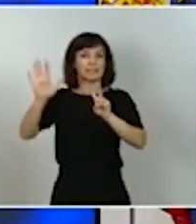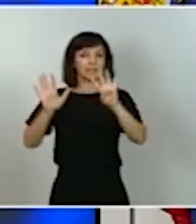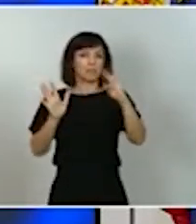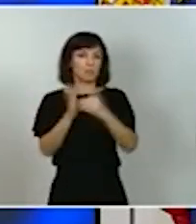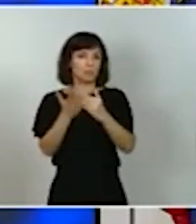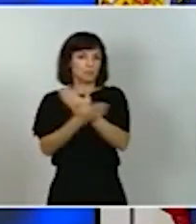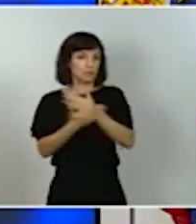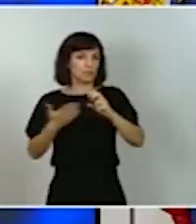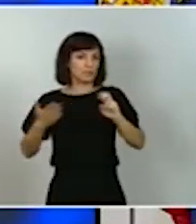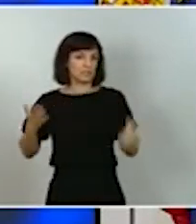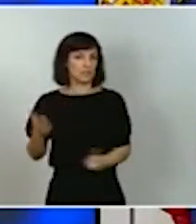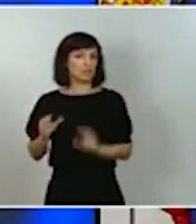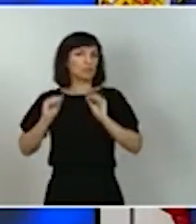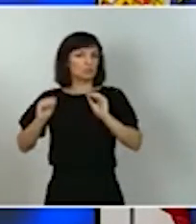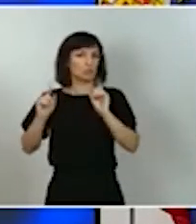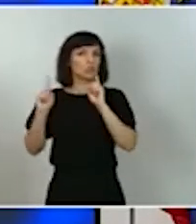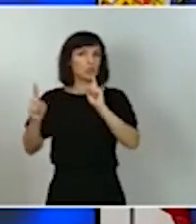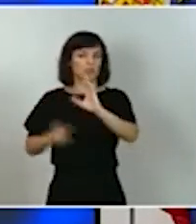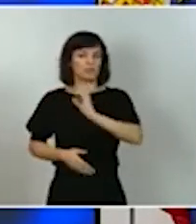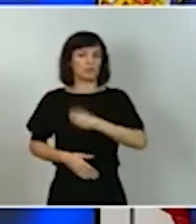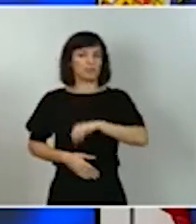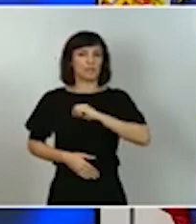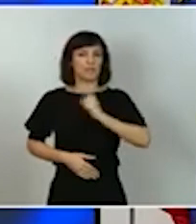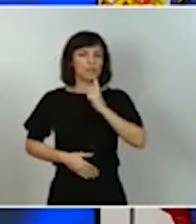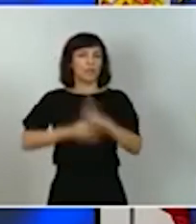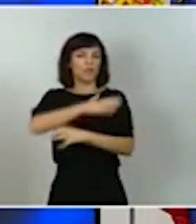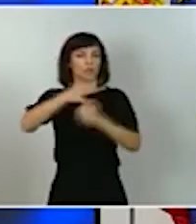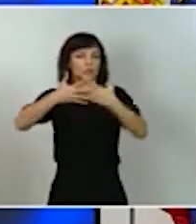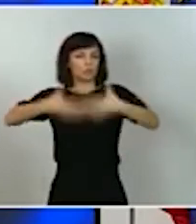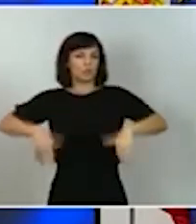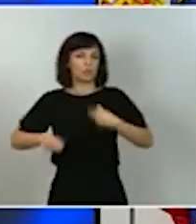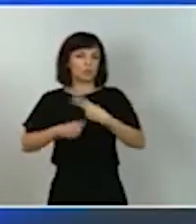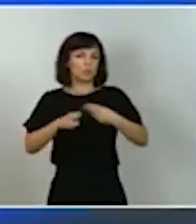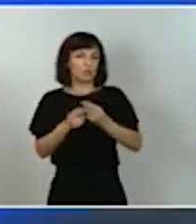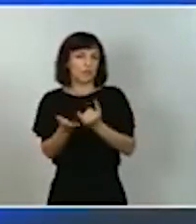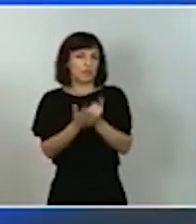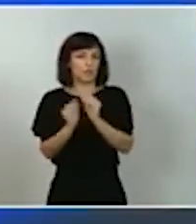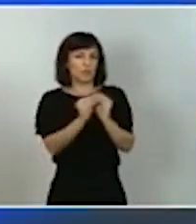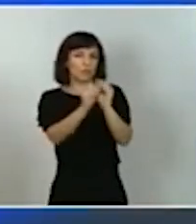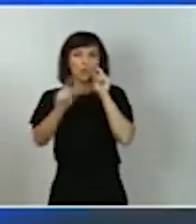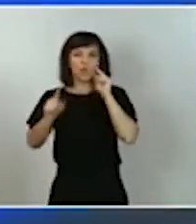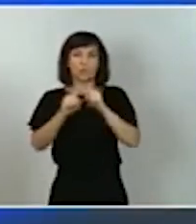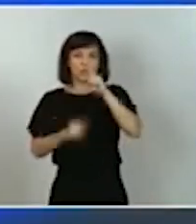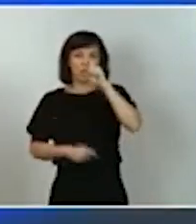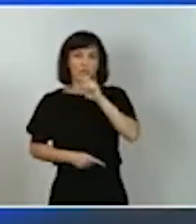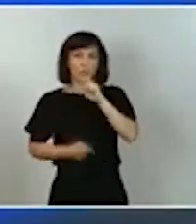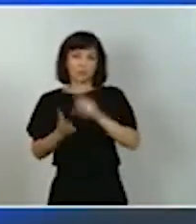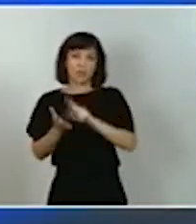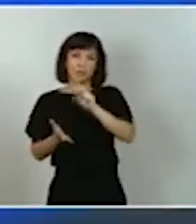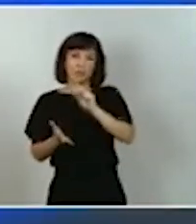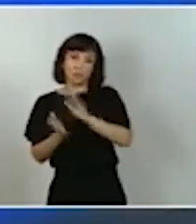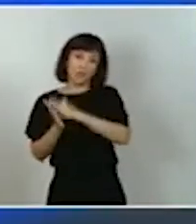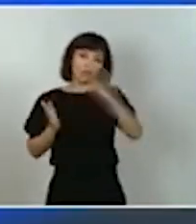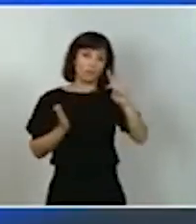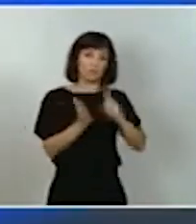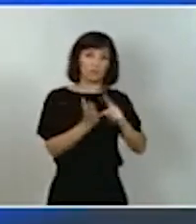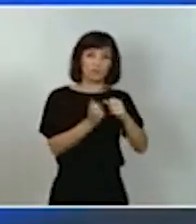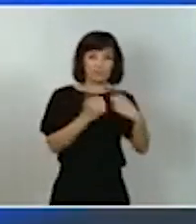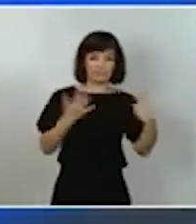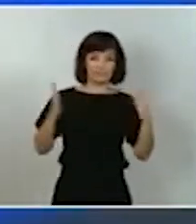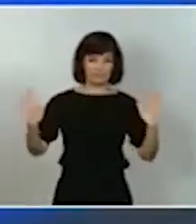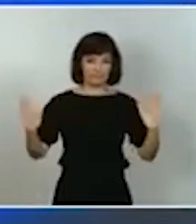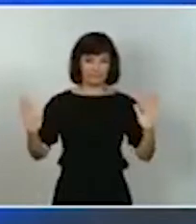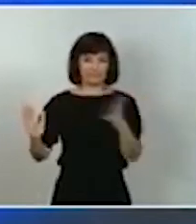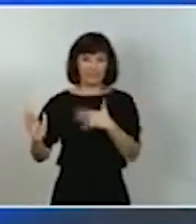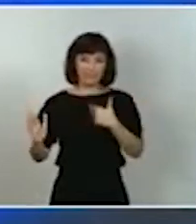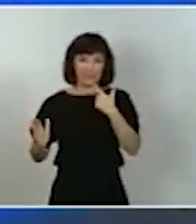fondos estructurales y también por la política agrícola común para el año 2021-2027. Por tanto, el esfuerzo de movilización de recursos